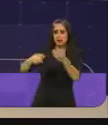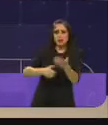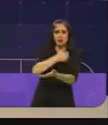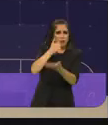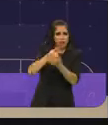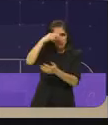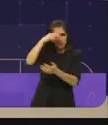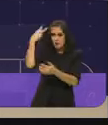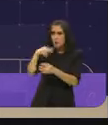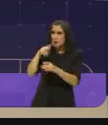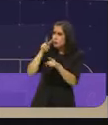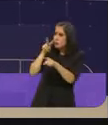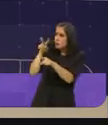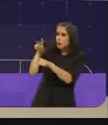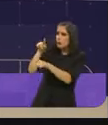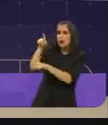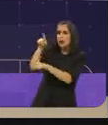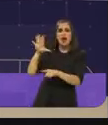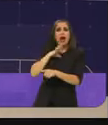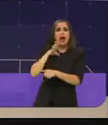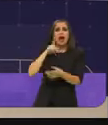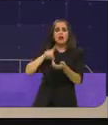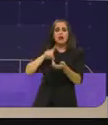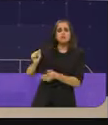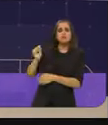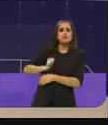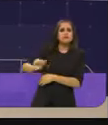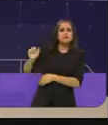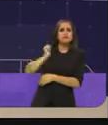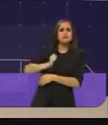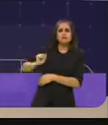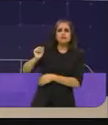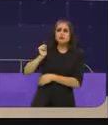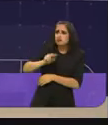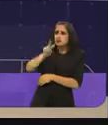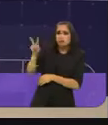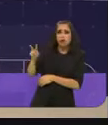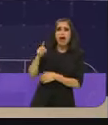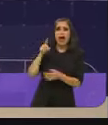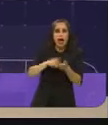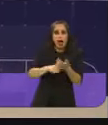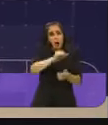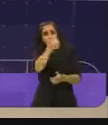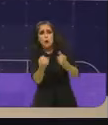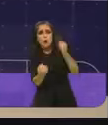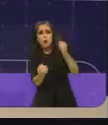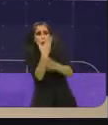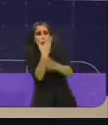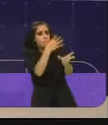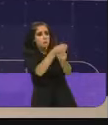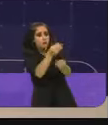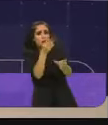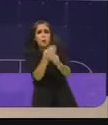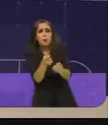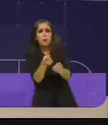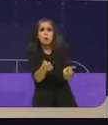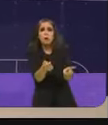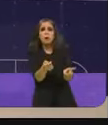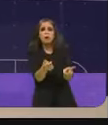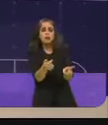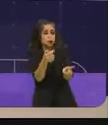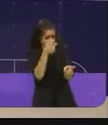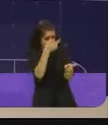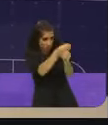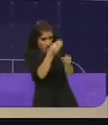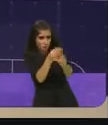de México tengan más de medio siglo y la poca que se ha construido pues simplemente nos falla,